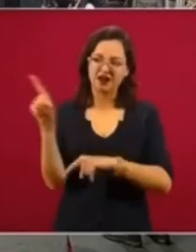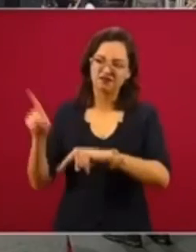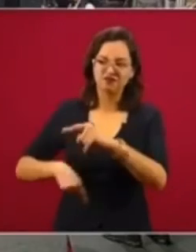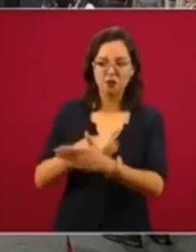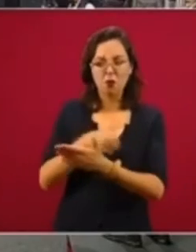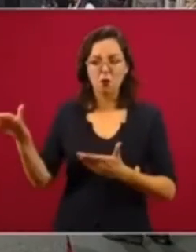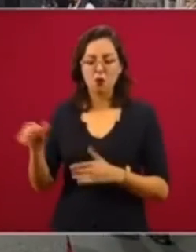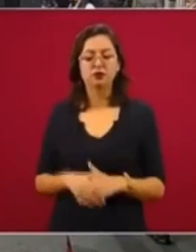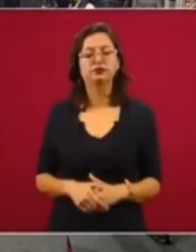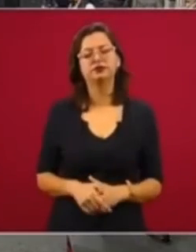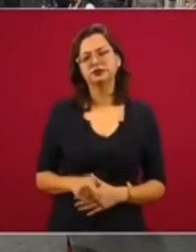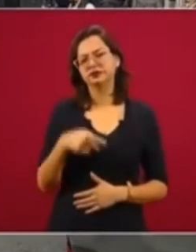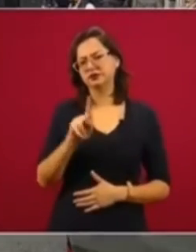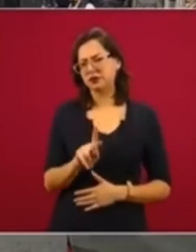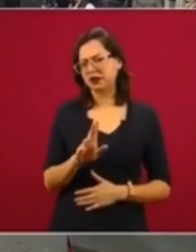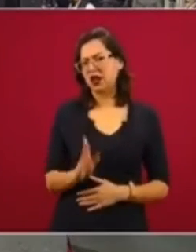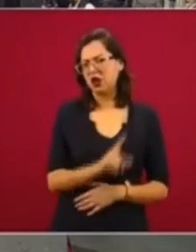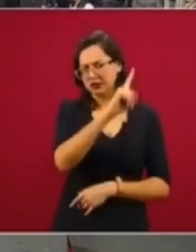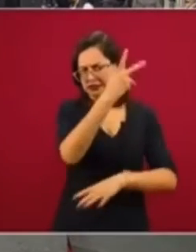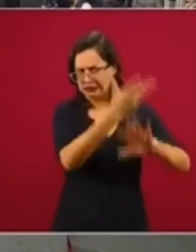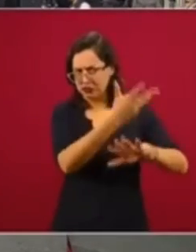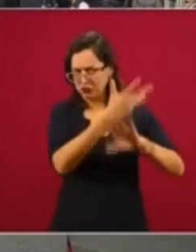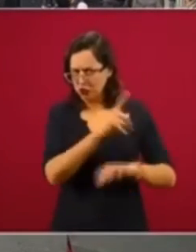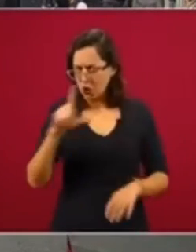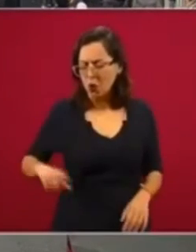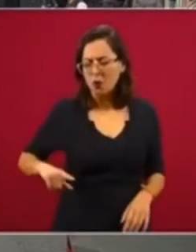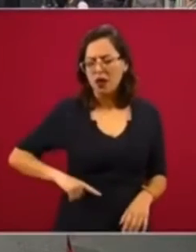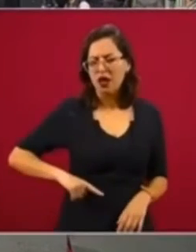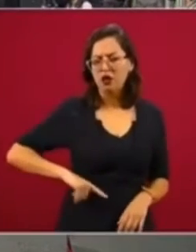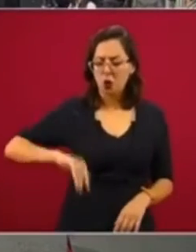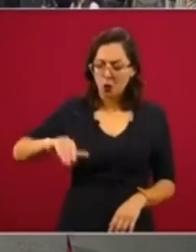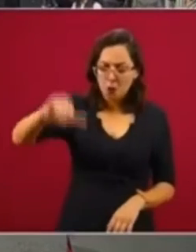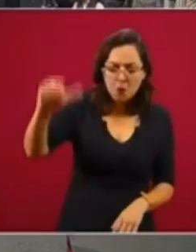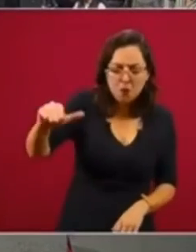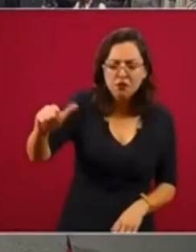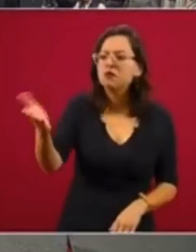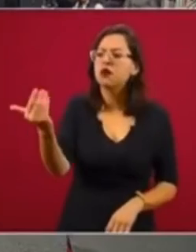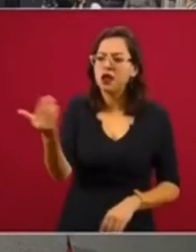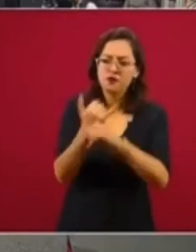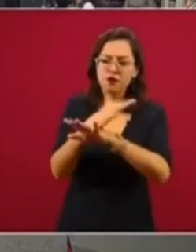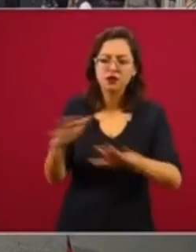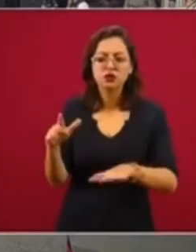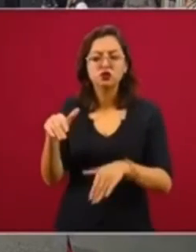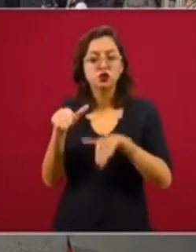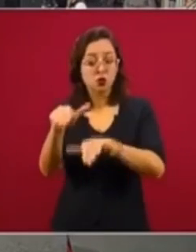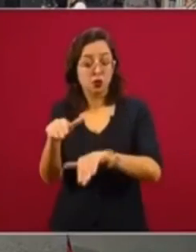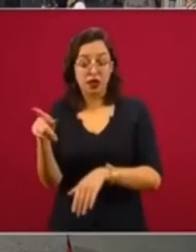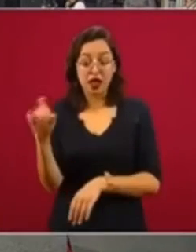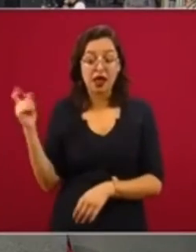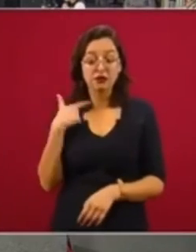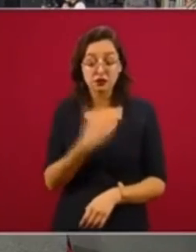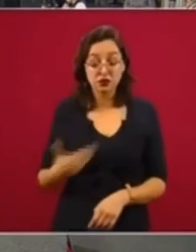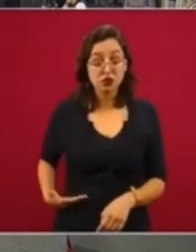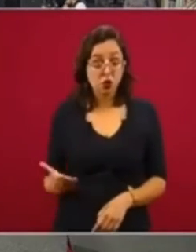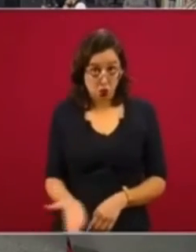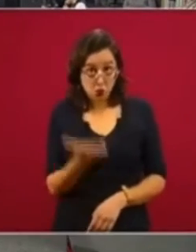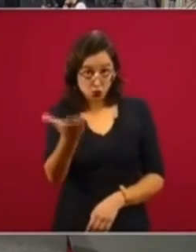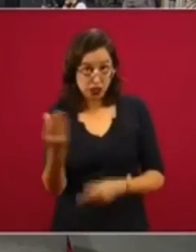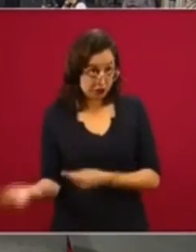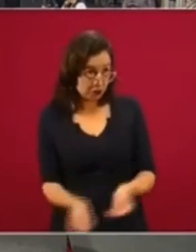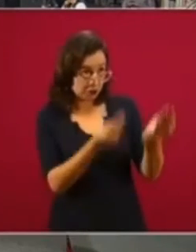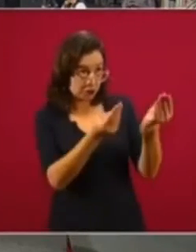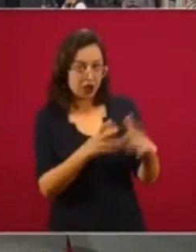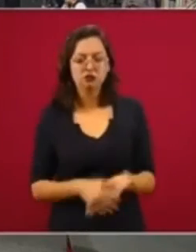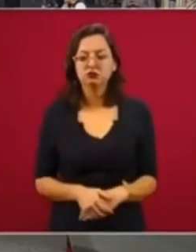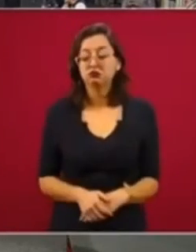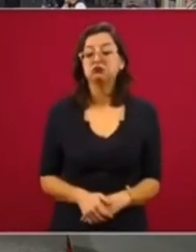recibe solicitud del gobierno norteamericano, si le solicita información al respecto del expresidente Felipe Calderón, ¿usted estaría dispuesto a colaborar? En el marco